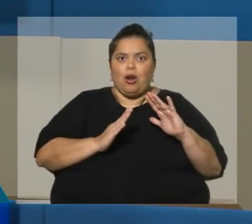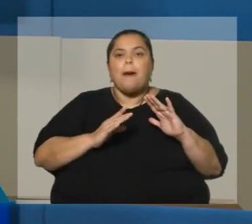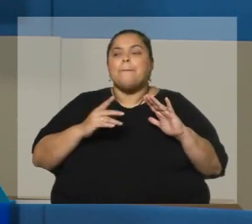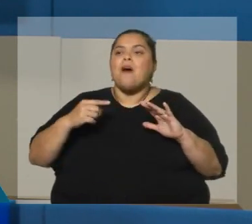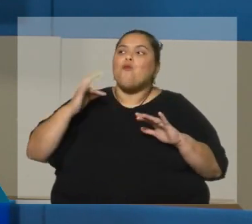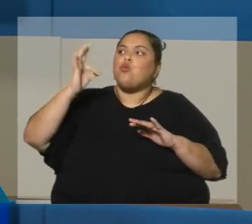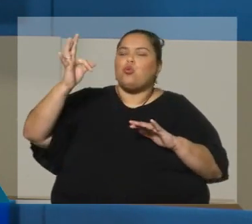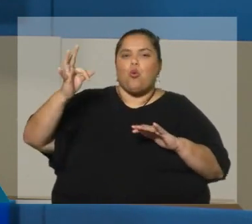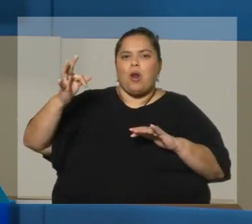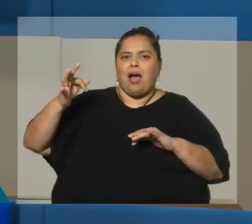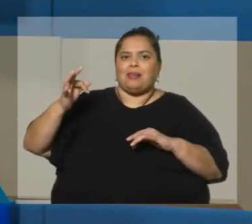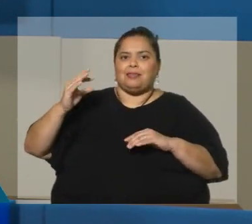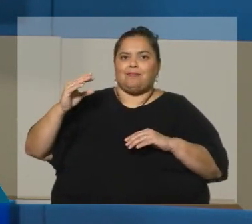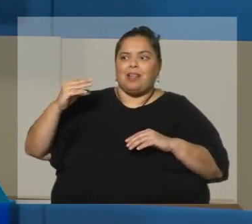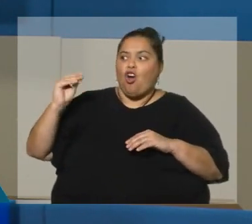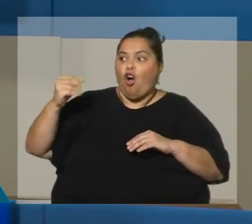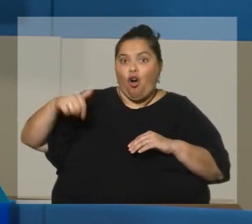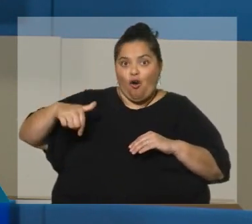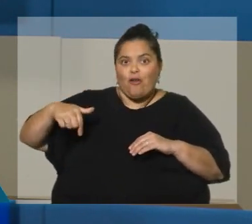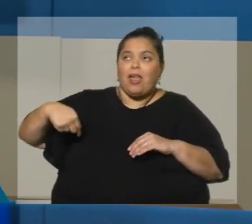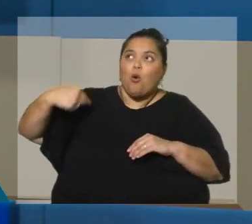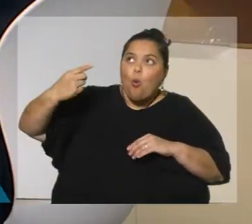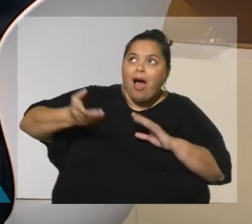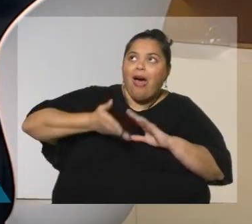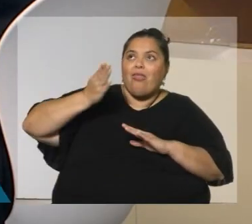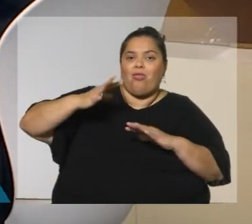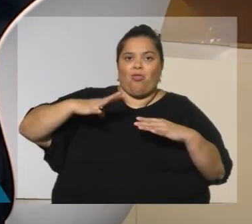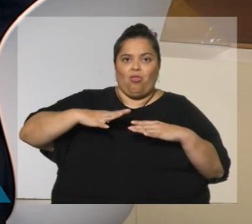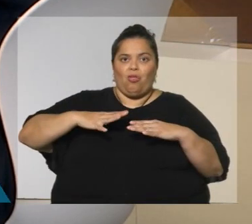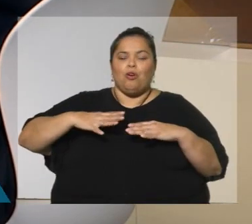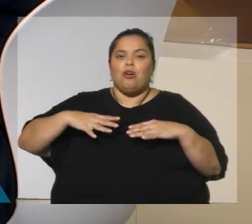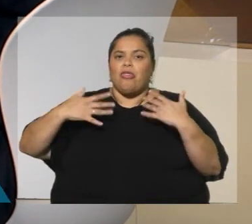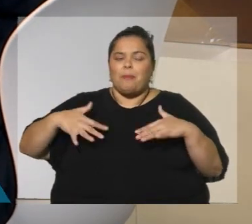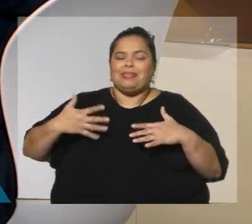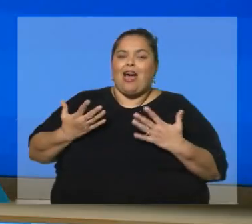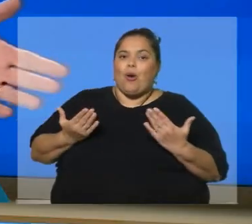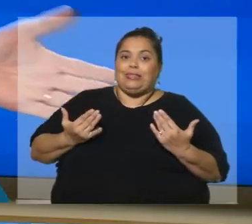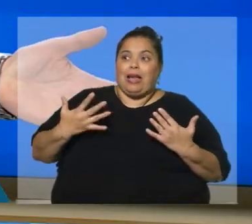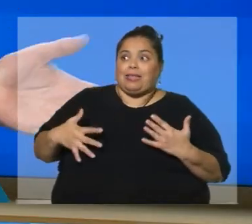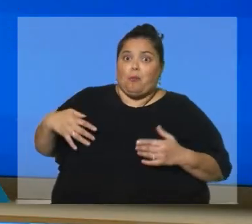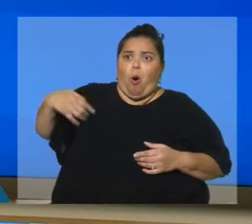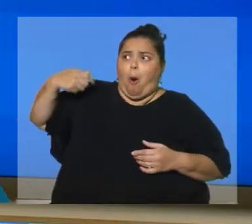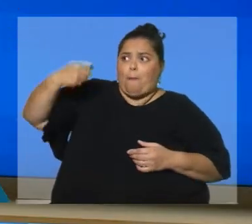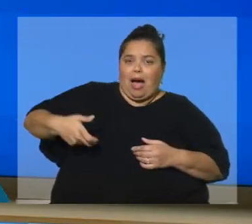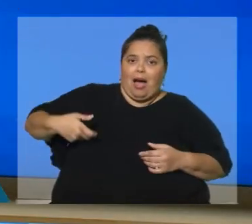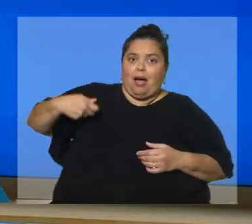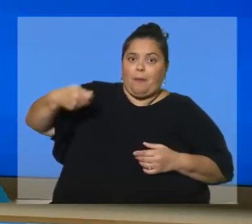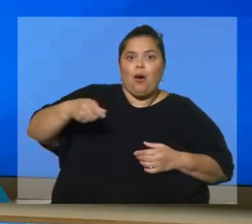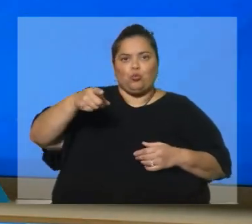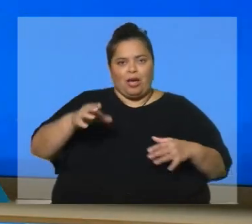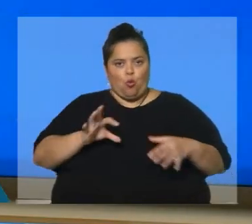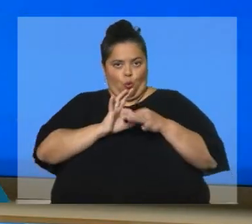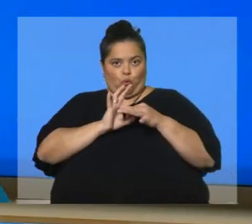generaciones de financiamiento del régimen jubilatorio. Saldá, y usted que estuvo en todas estas etapas y estaba al lado del Presidente de la República también,